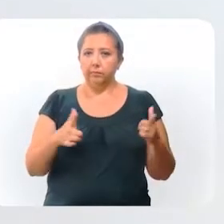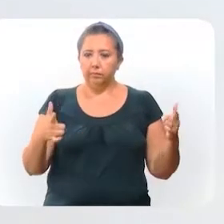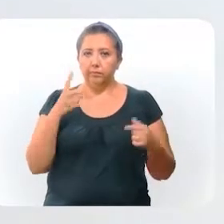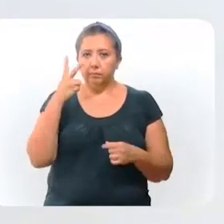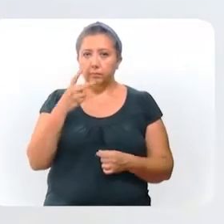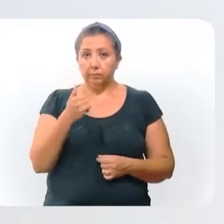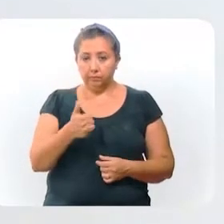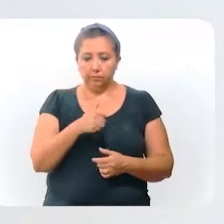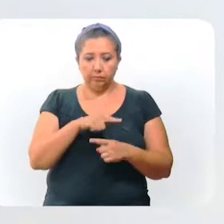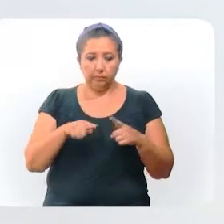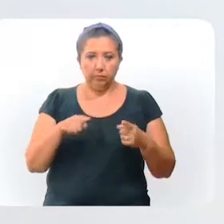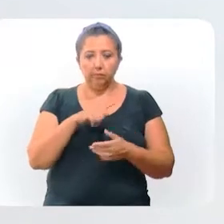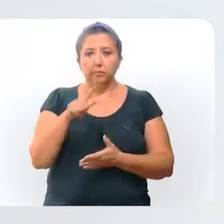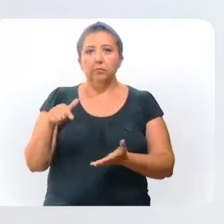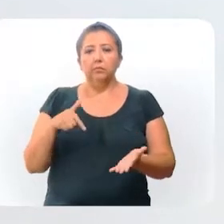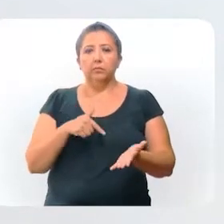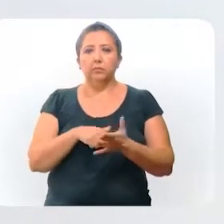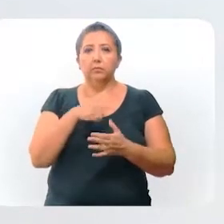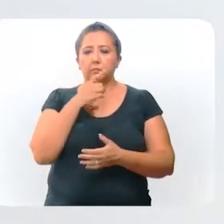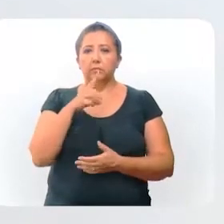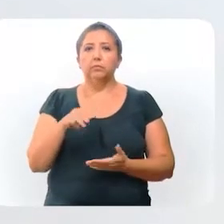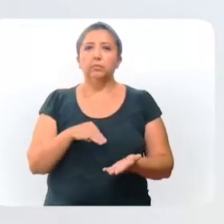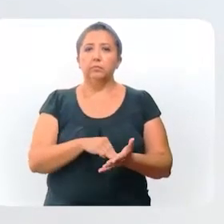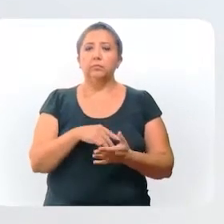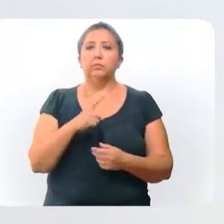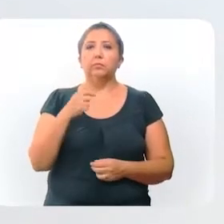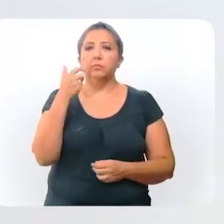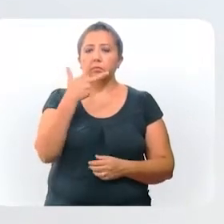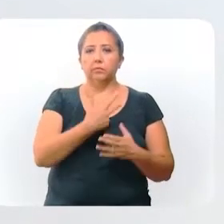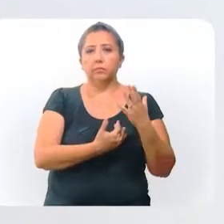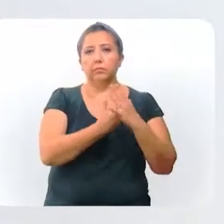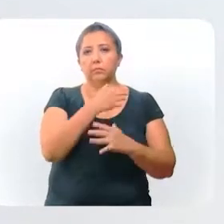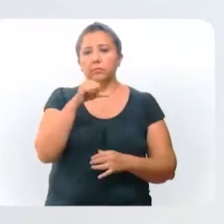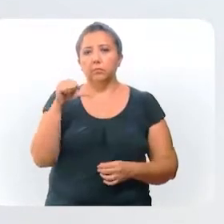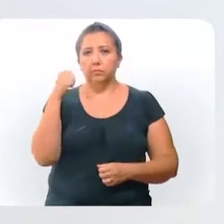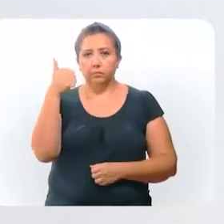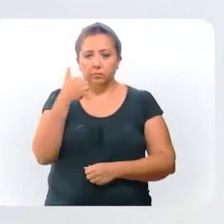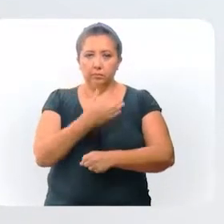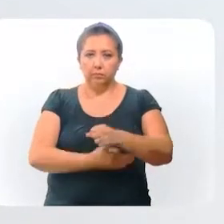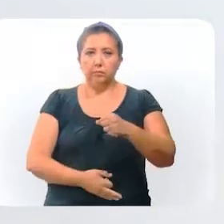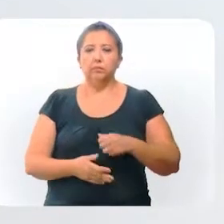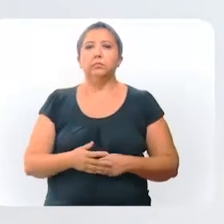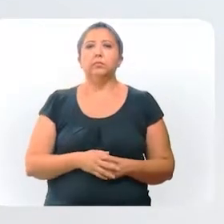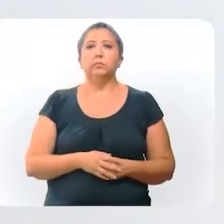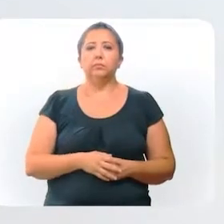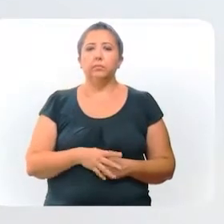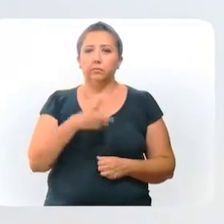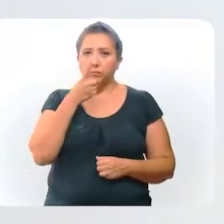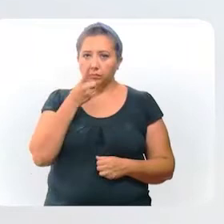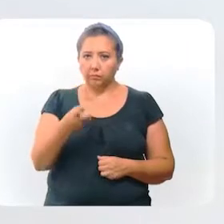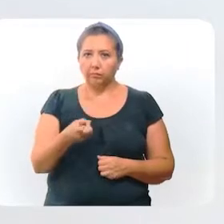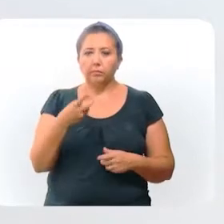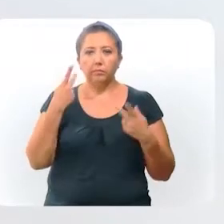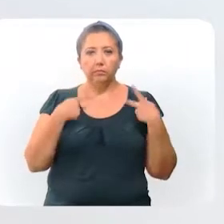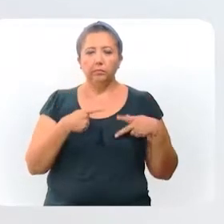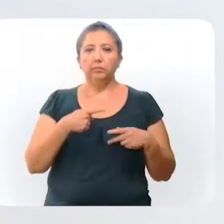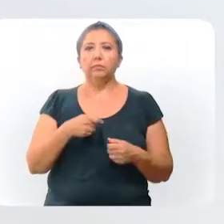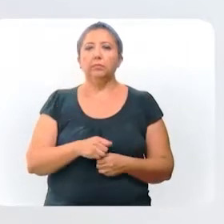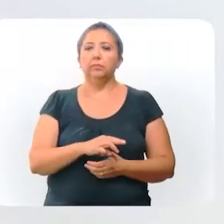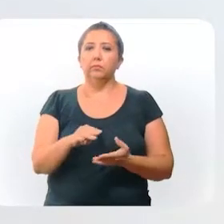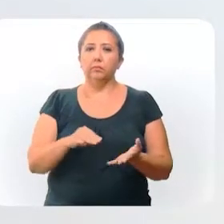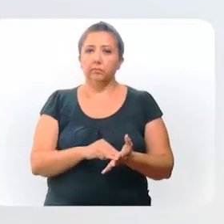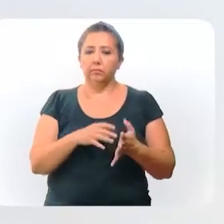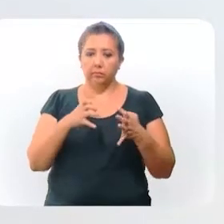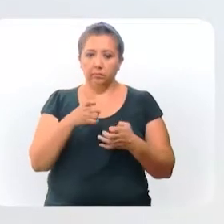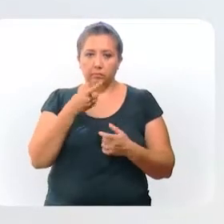distribuidos estratégicamente en la ciudad y será de 8 de la mañana a 6 de la tarde. Se invita a los habitantes de la capital que estén